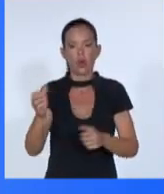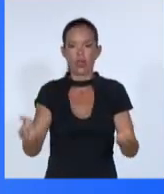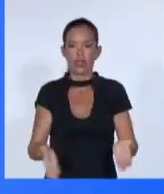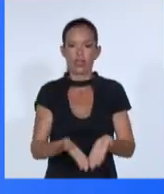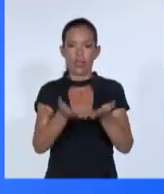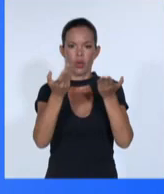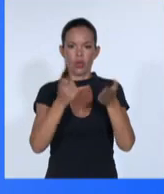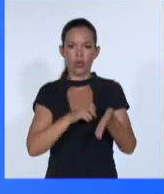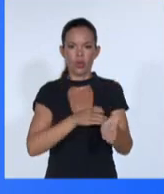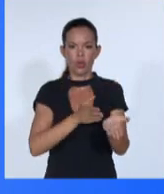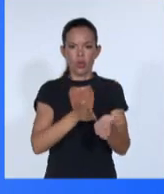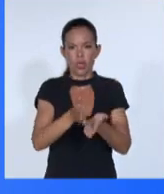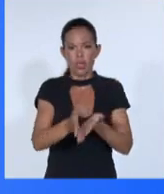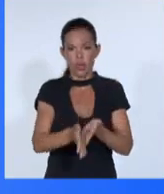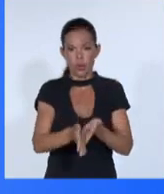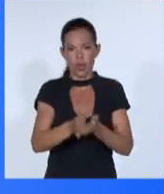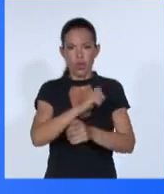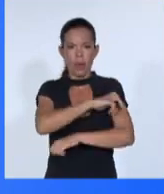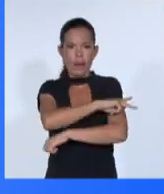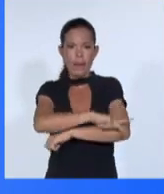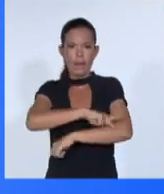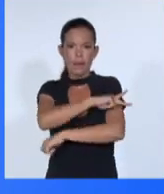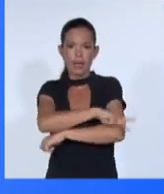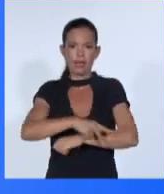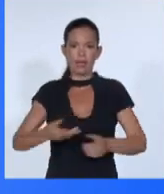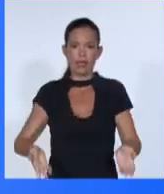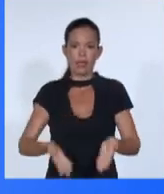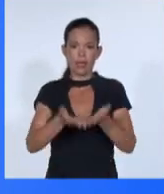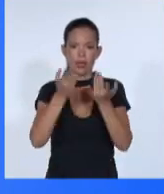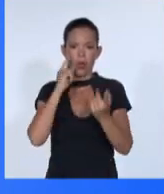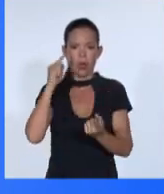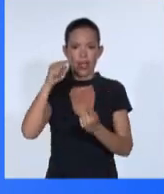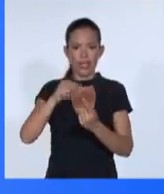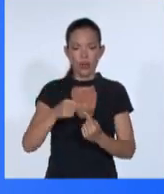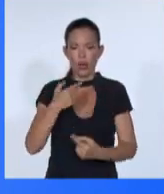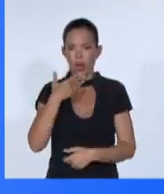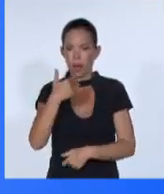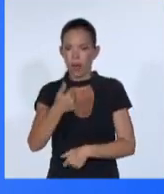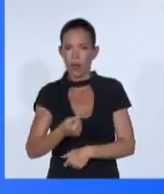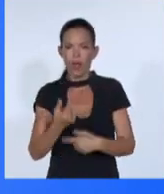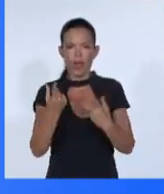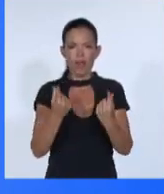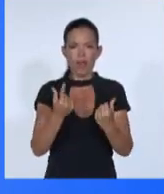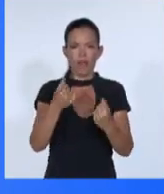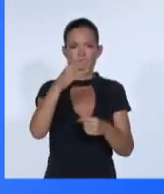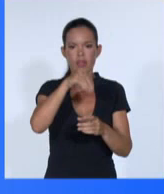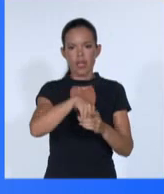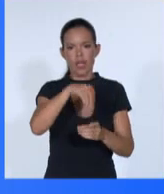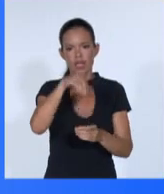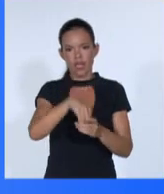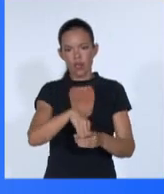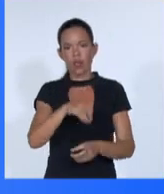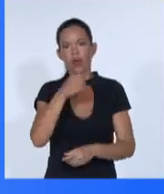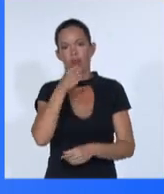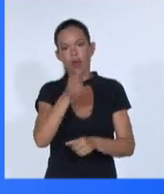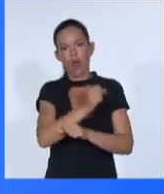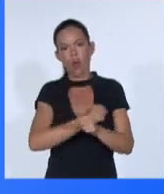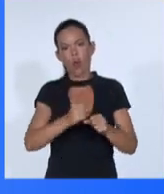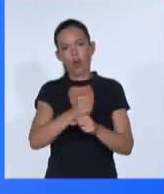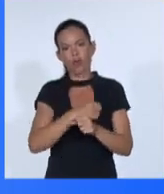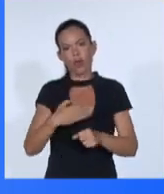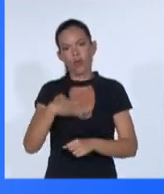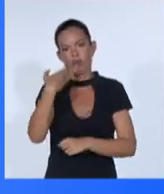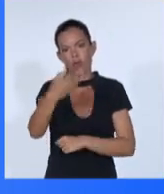los países en desarrollo con el objetivo de incrementar en gran escala la financiación asequible a largo plazo para el desarrollo